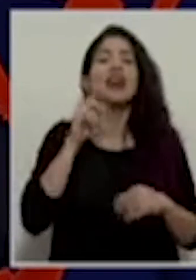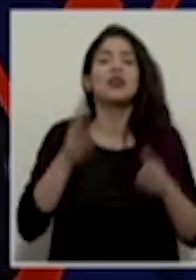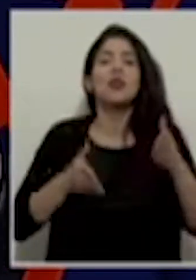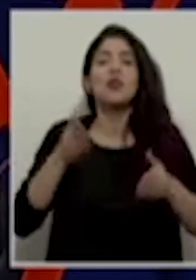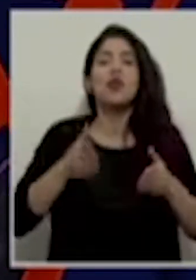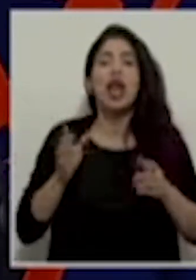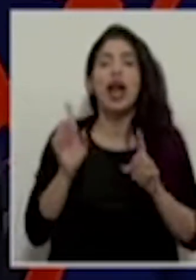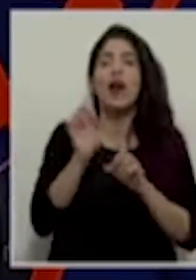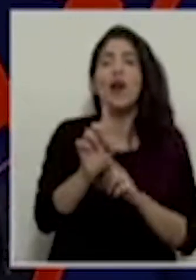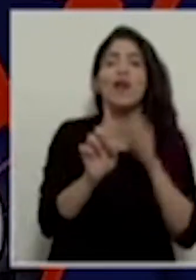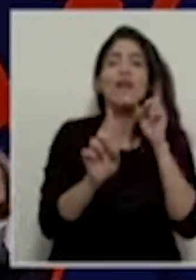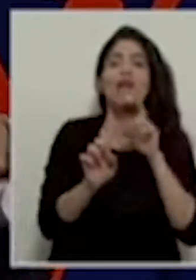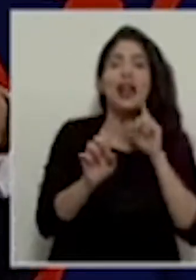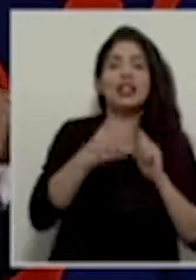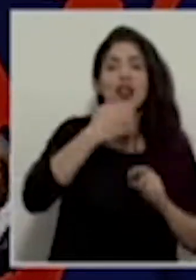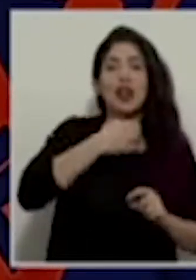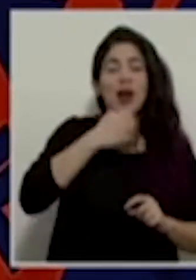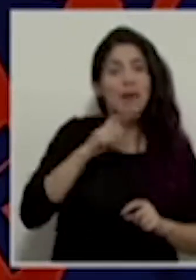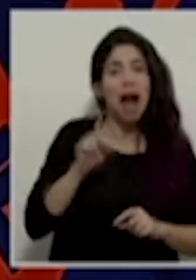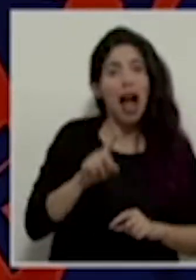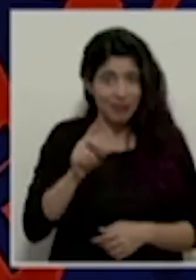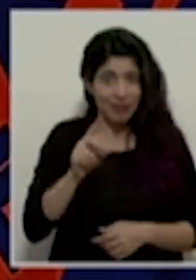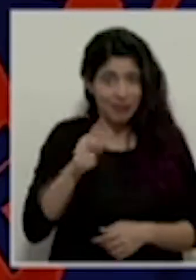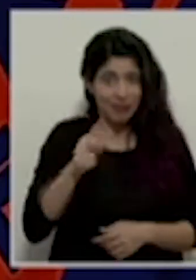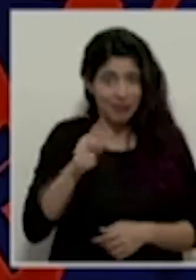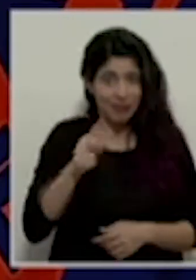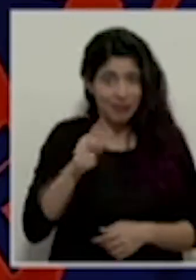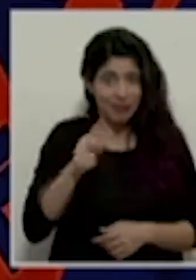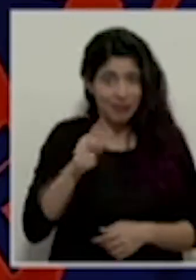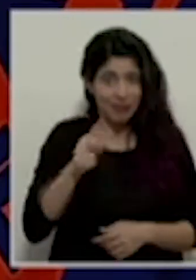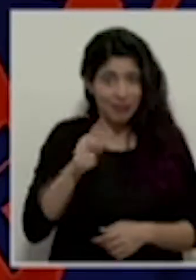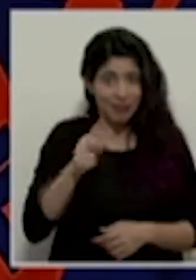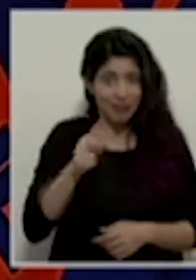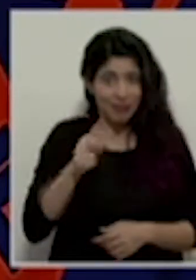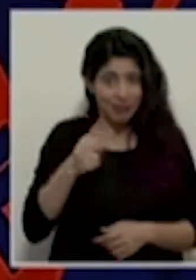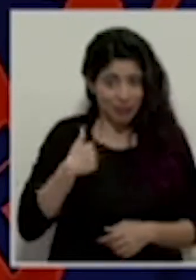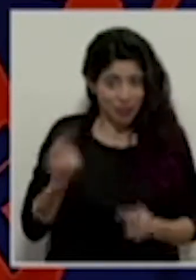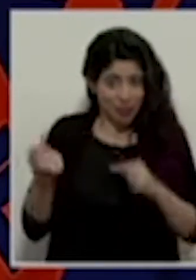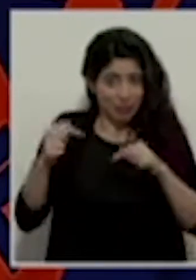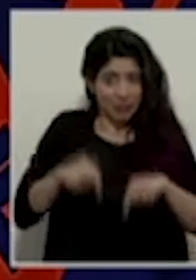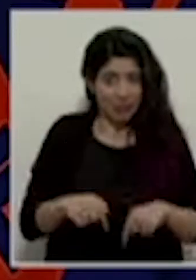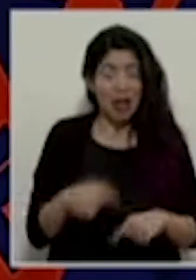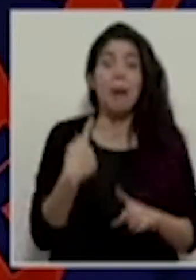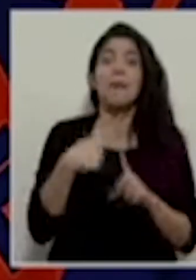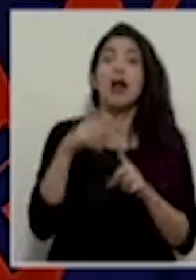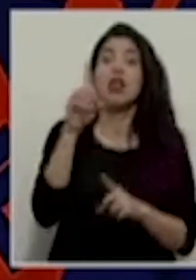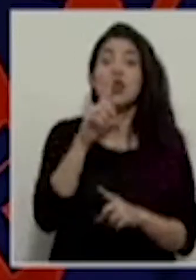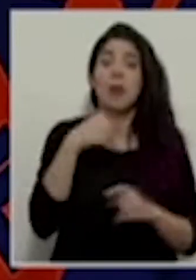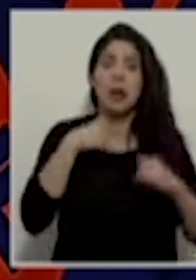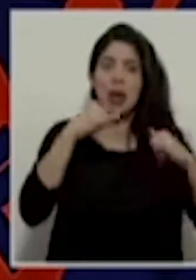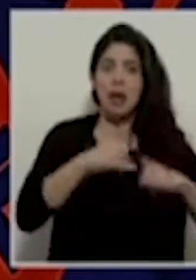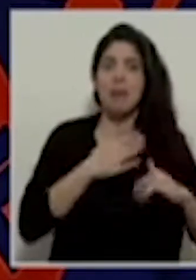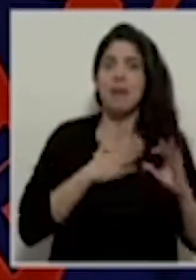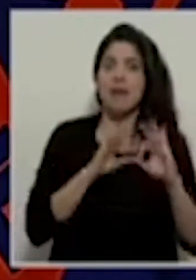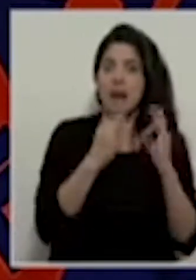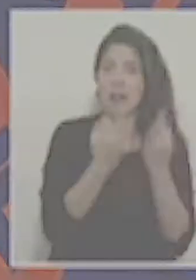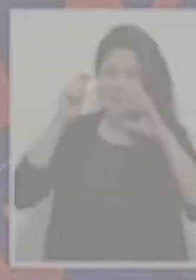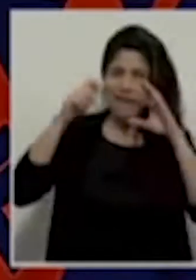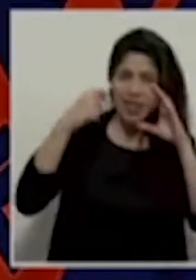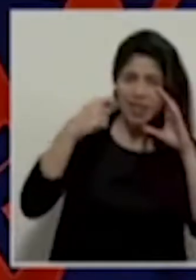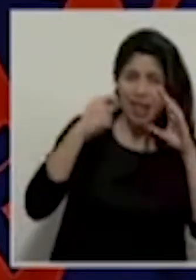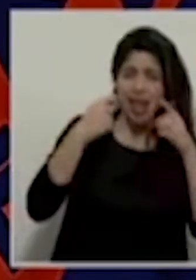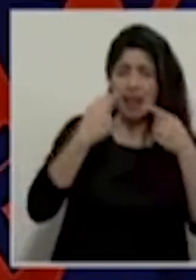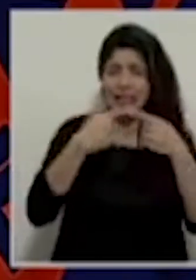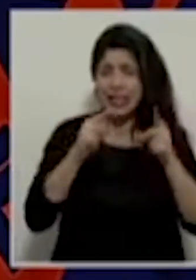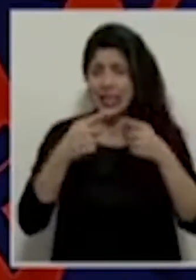un holograma de Román Macaya dando un informe sobre la caja. Y el domingo estuve con mi familia en San José todo el día.